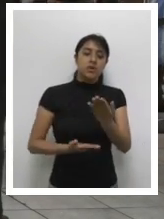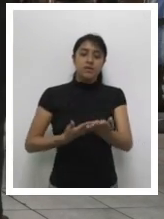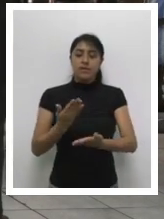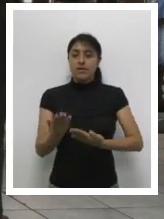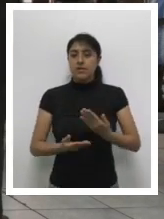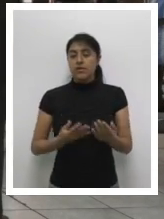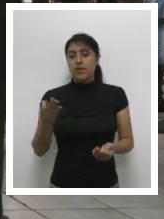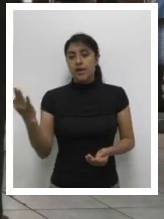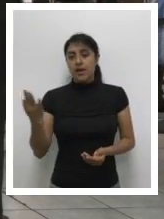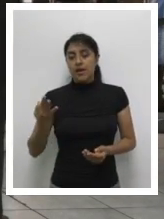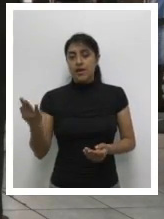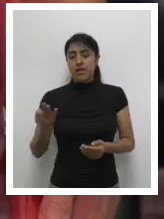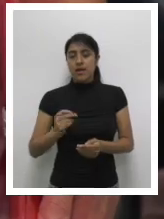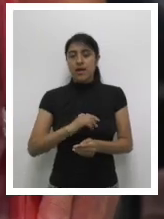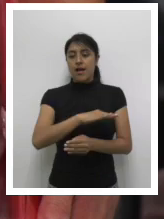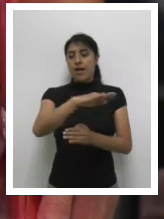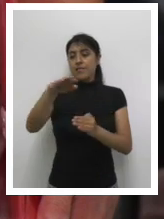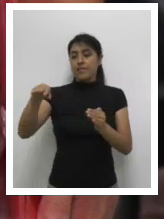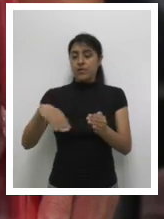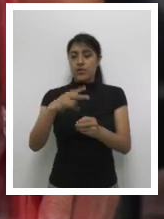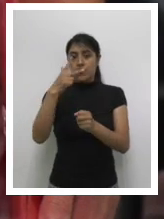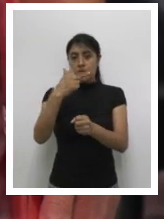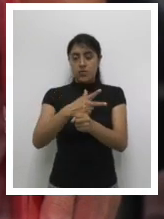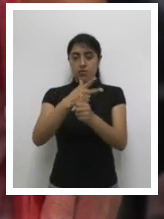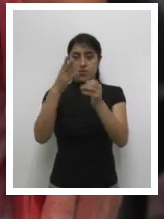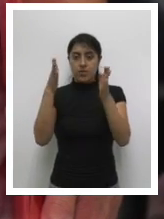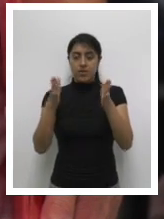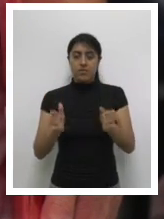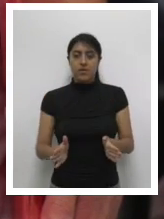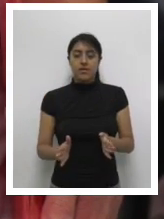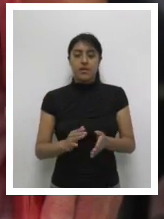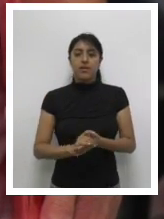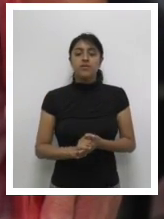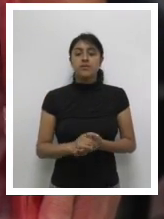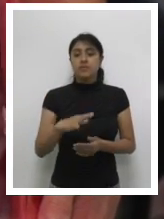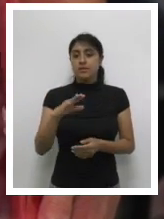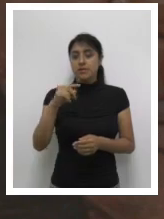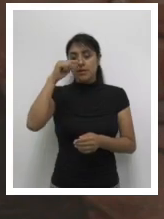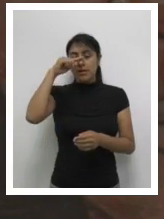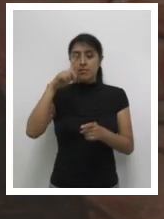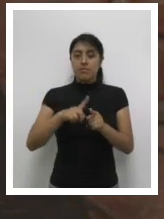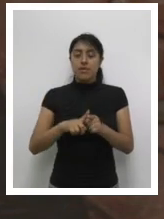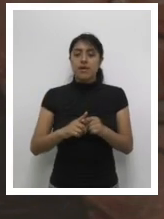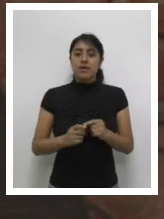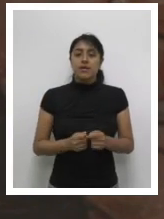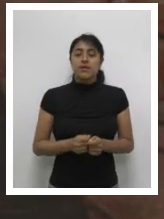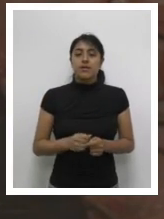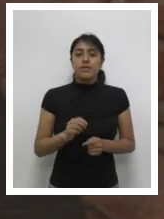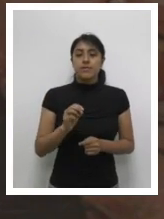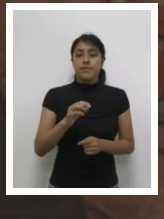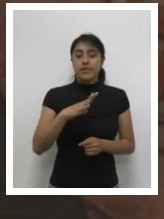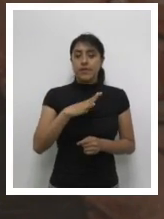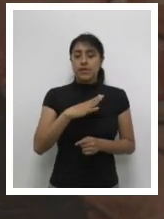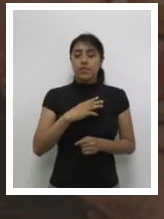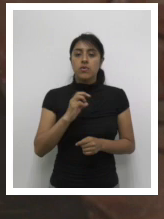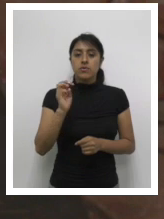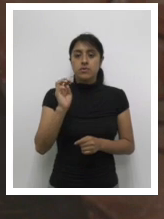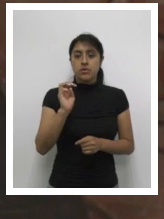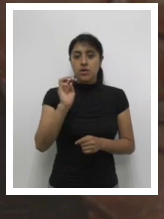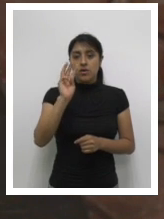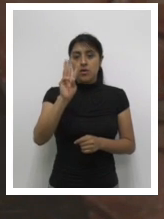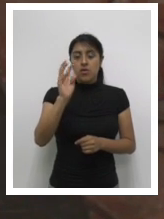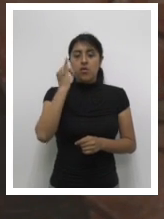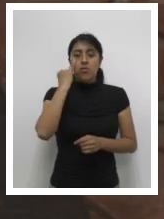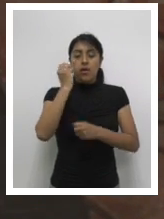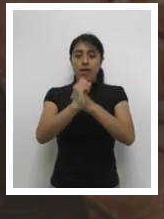atención de calidad para los usuarios que también tienen a su disposición el servicio de Wi-Fi gratis en la sede central,